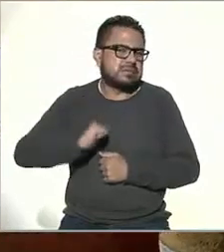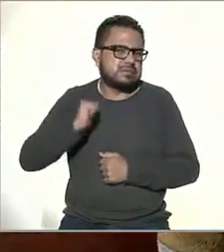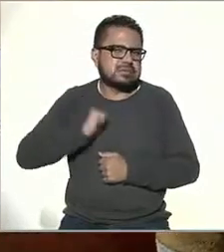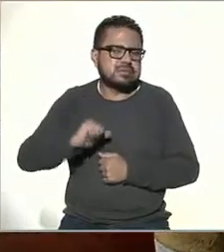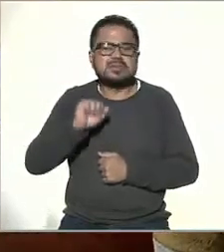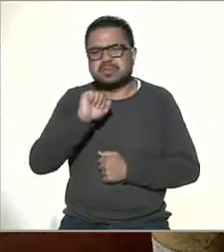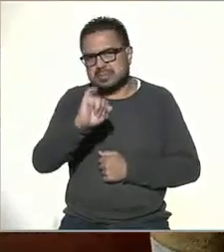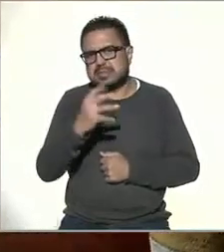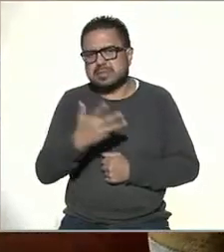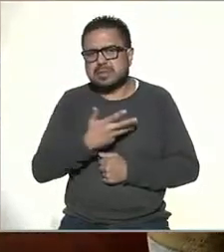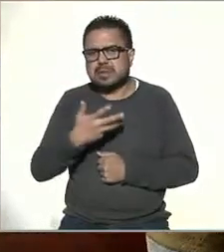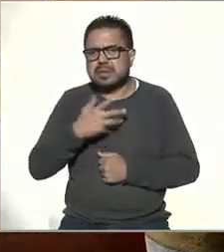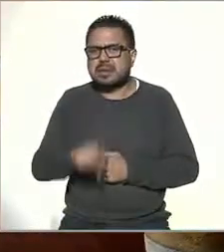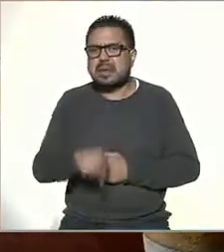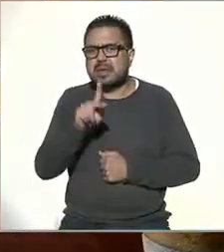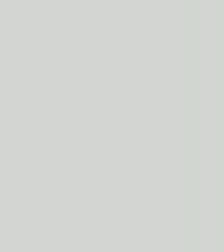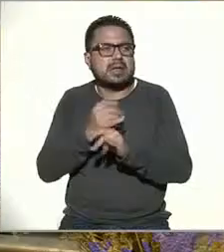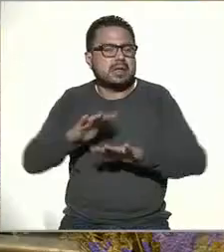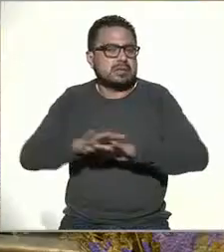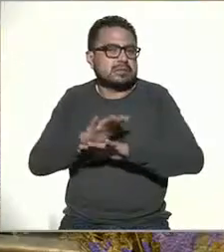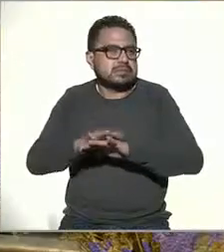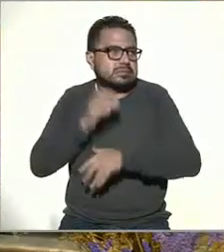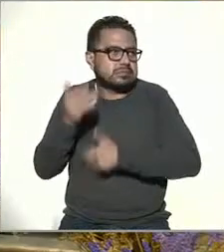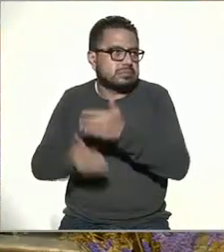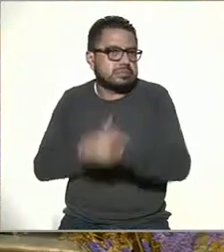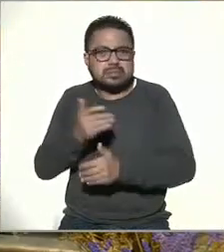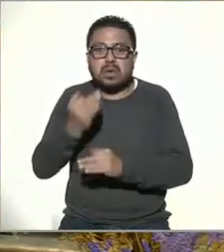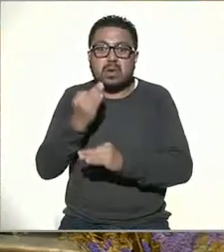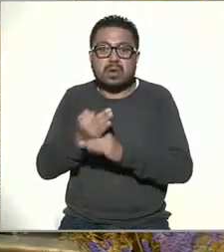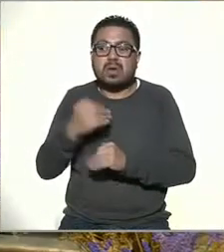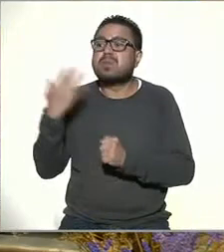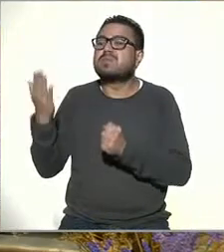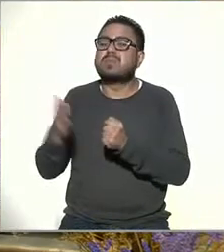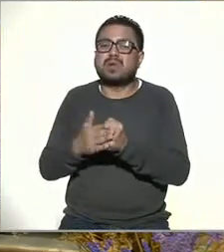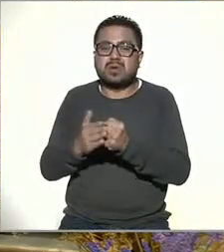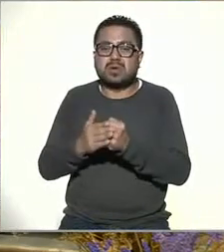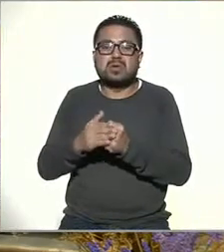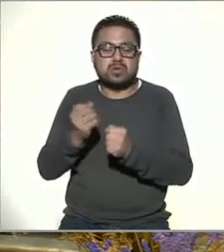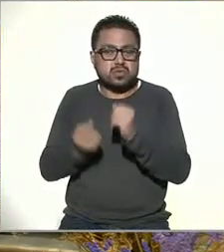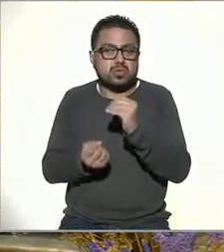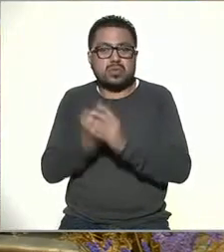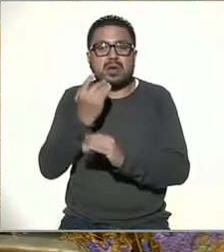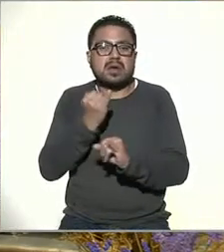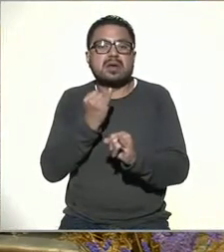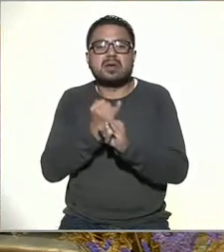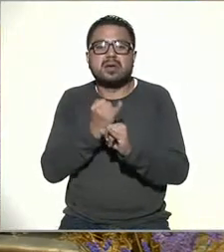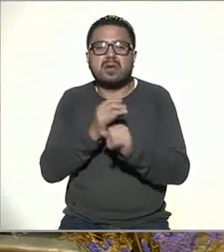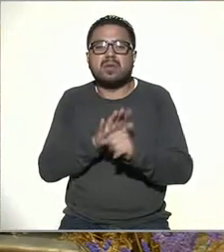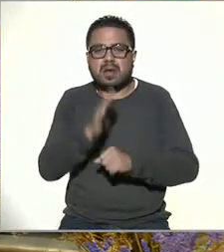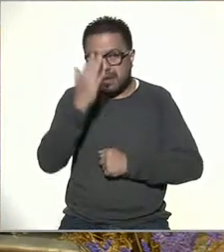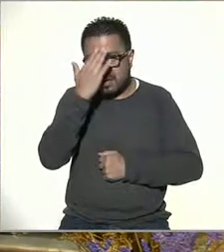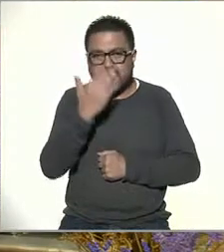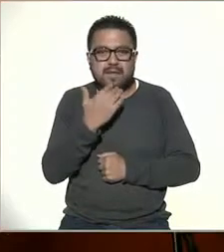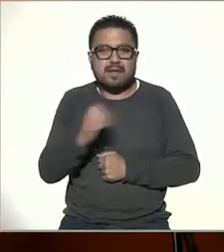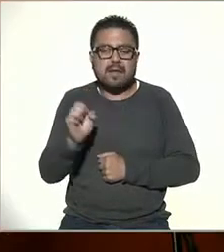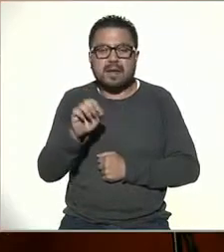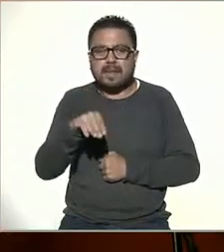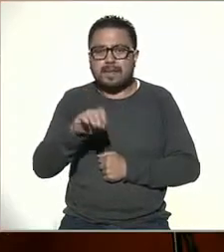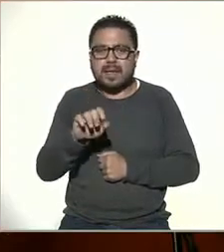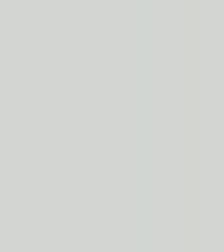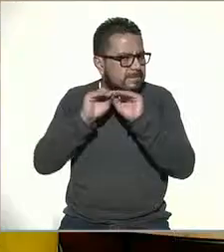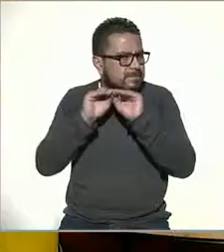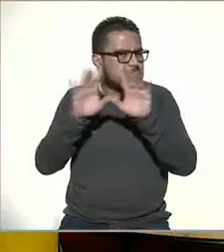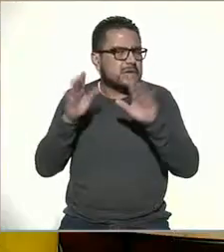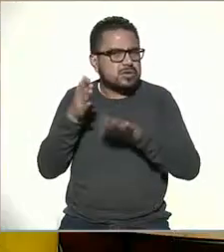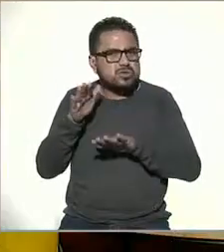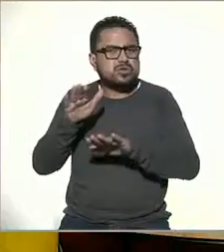sí existían pero no se habían potencializado ya estamos en puerta de un nuevo internet que es el famoso metaverso del que tanto